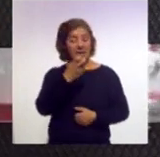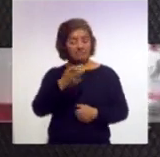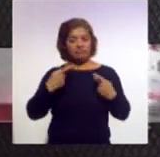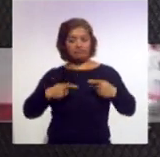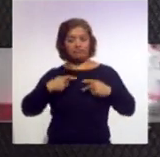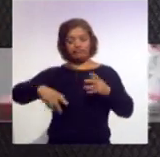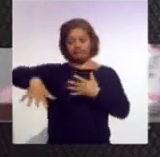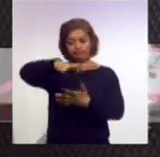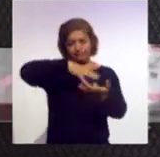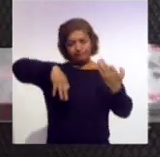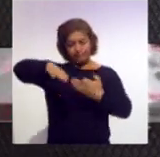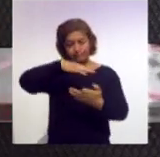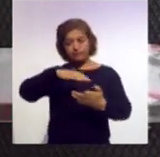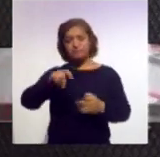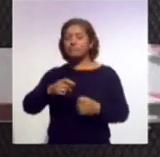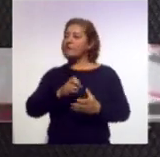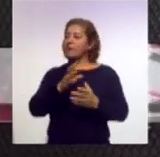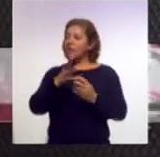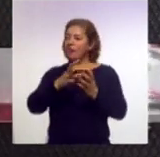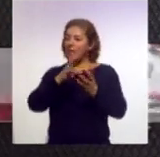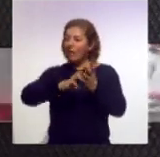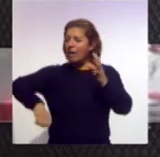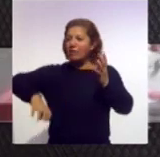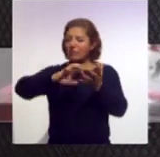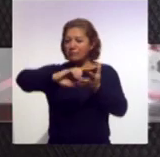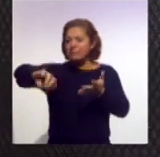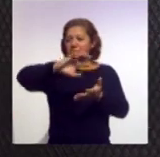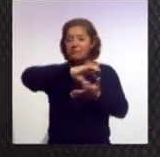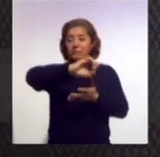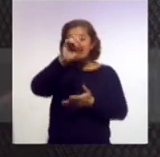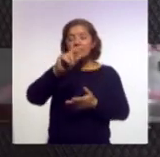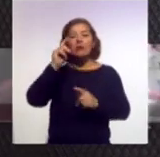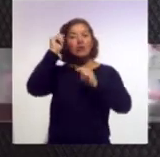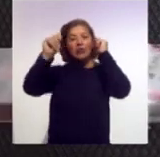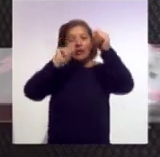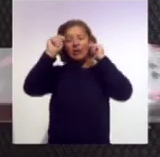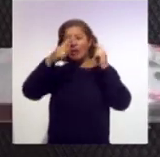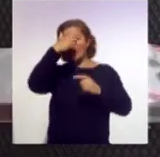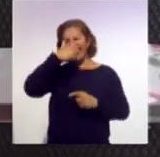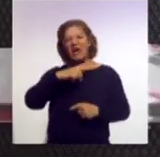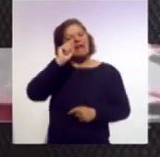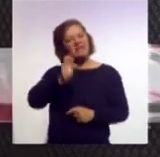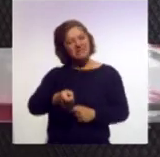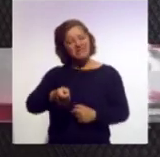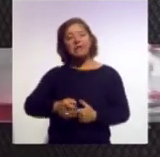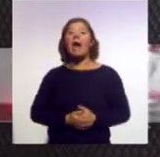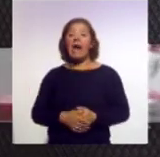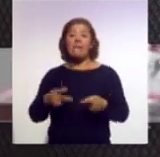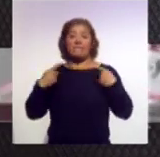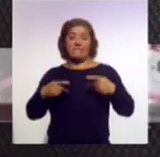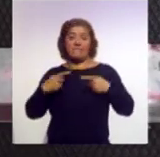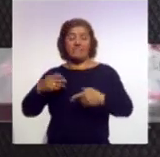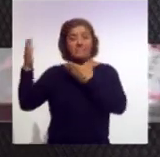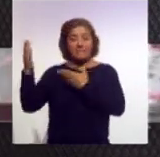se desprende un número de turistas noche es decir, gente que vino al Carnaval pero que se